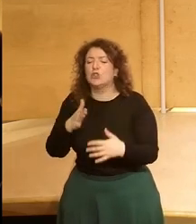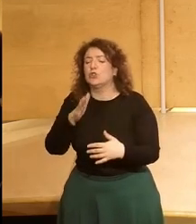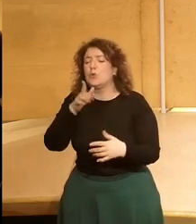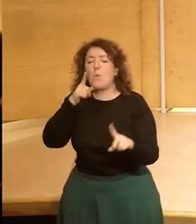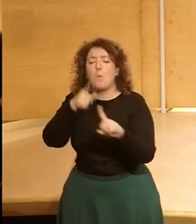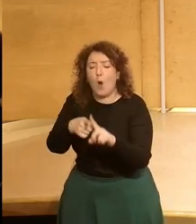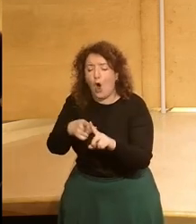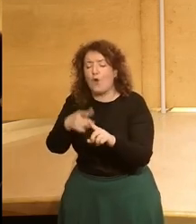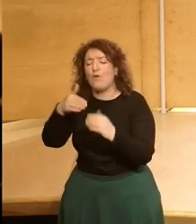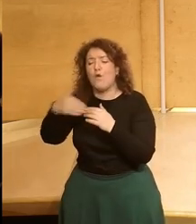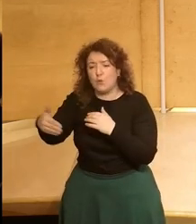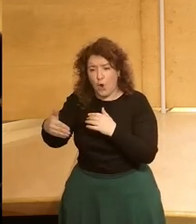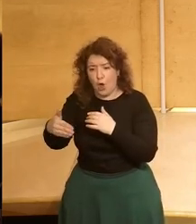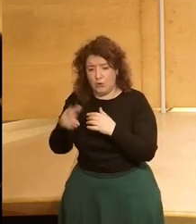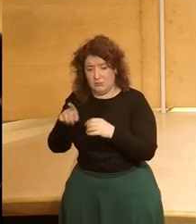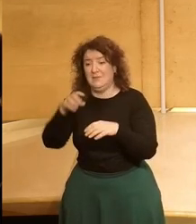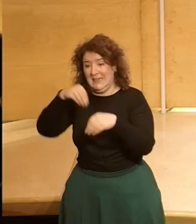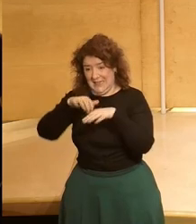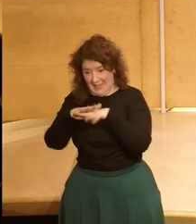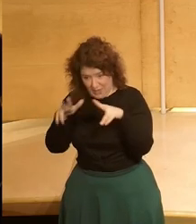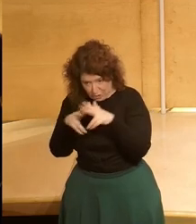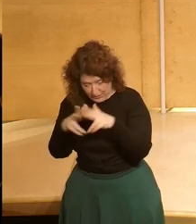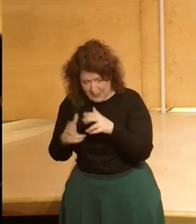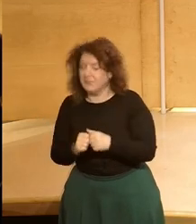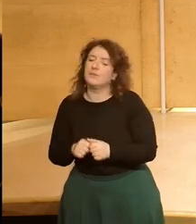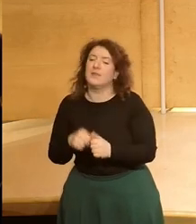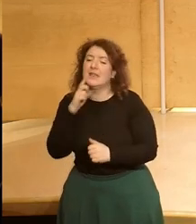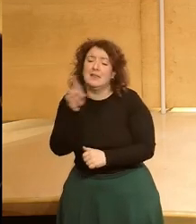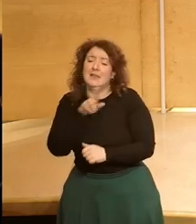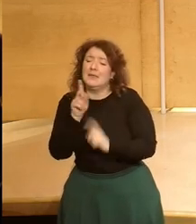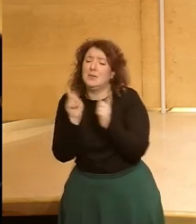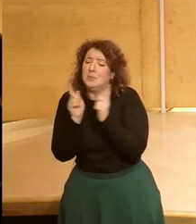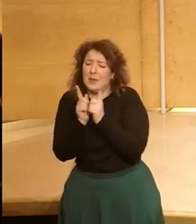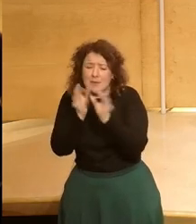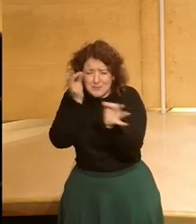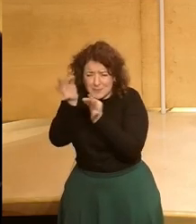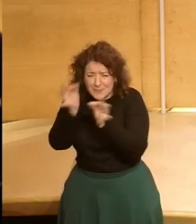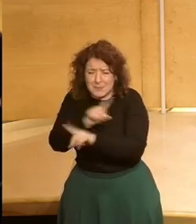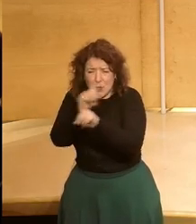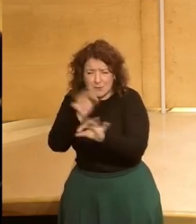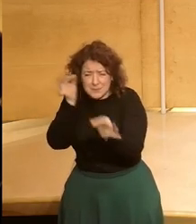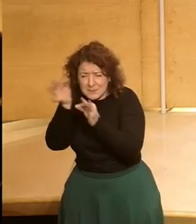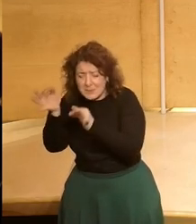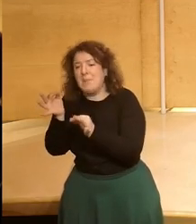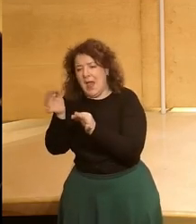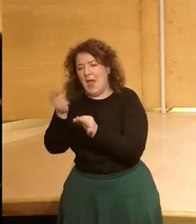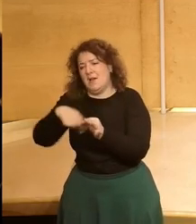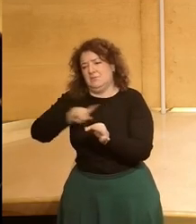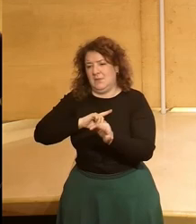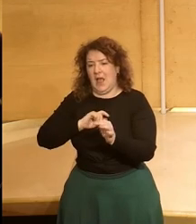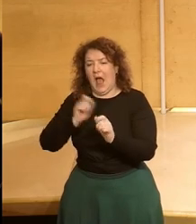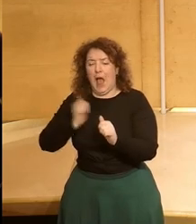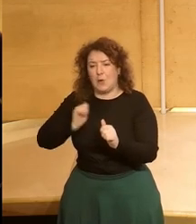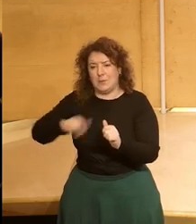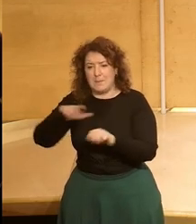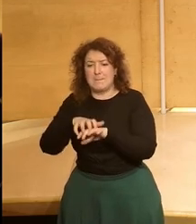en las redes sociales. Y repito, por favor, que sean breves y concisas esas intervenciones para poder dar pie al